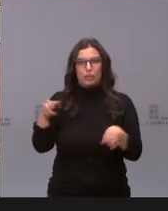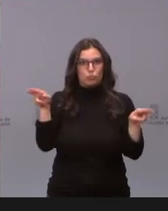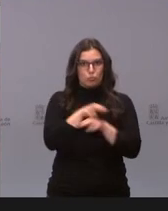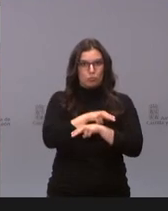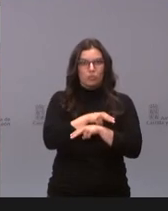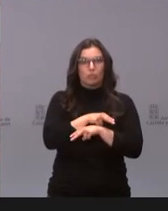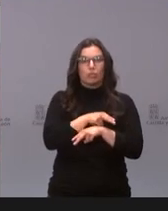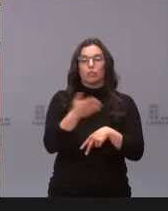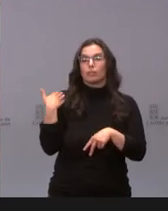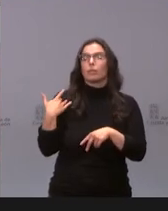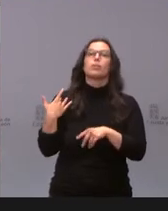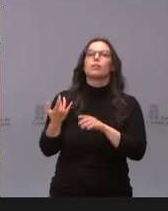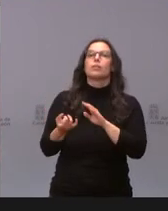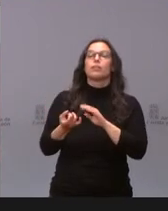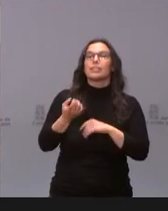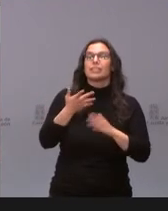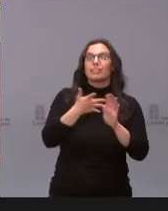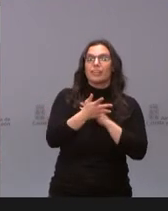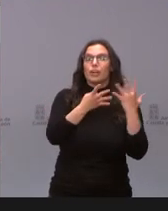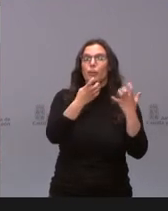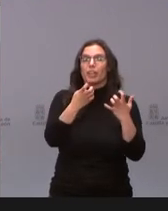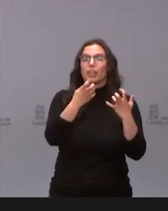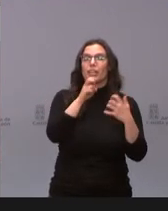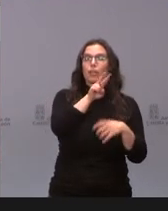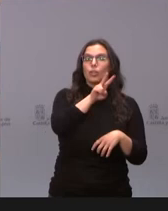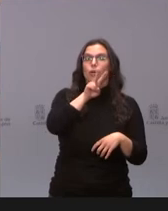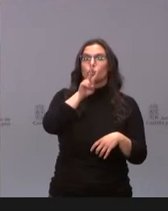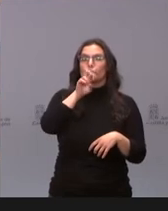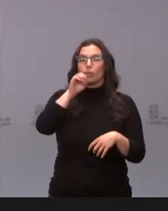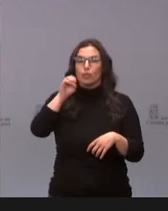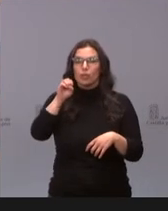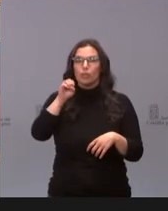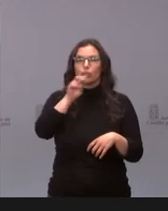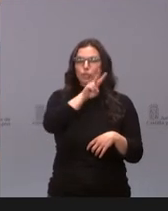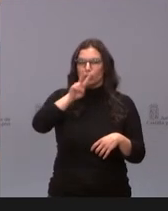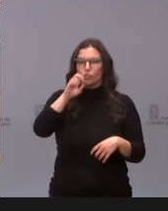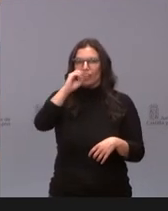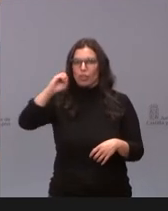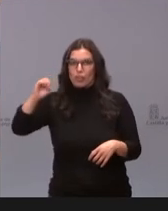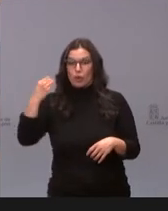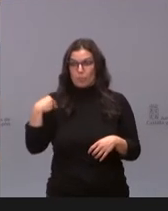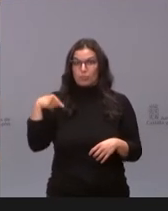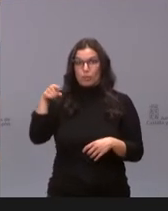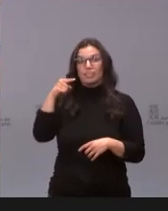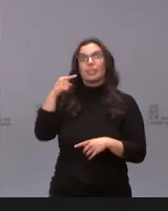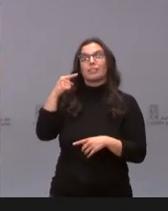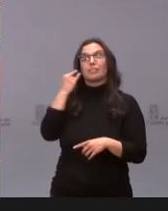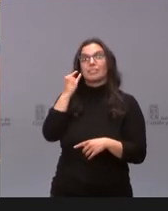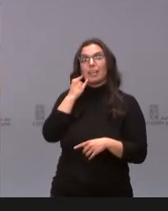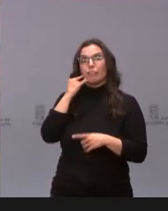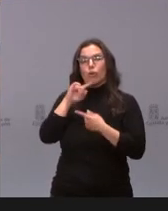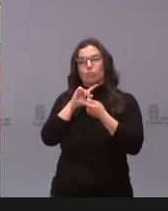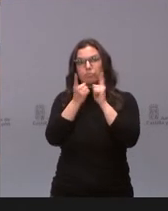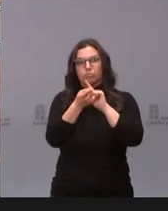habilitó en 2014 y se trata del 900-222-000, que precisamente es el teléfono utilizado para la atención del